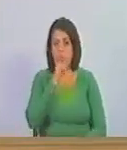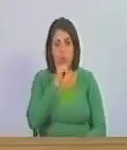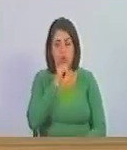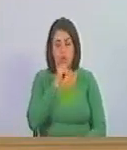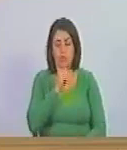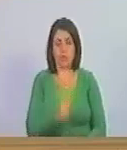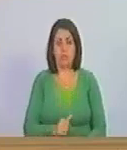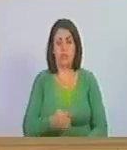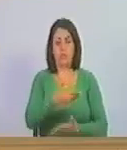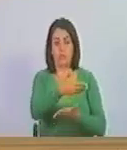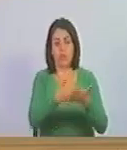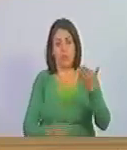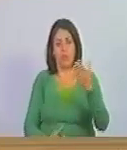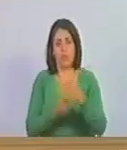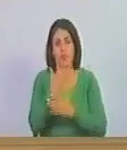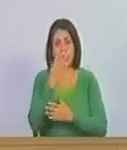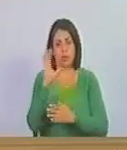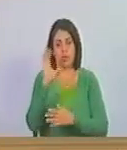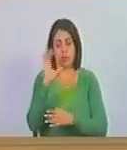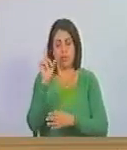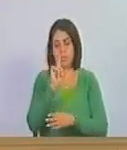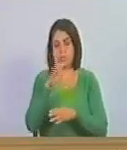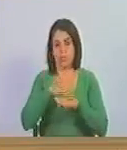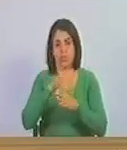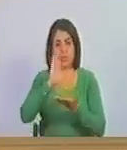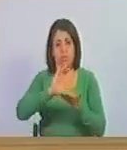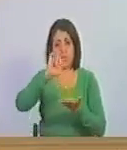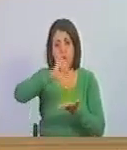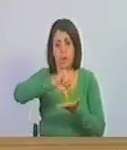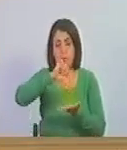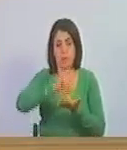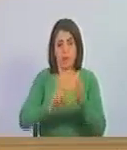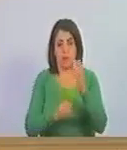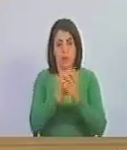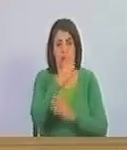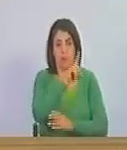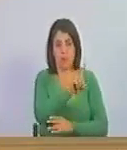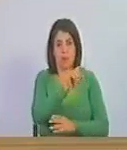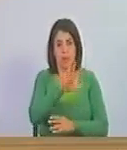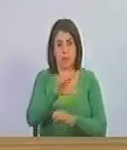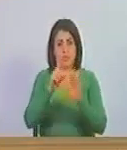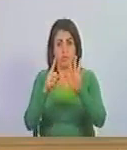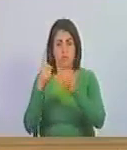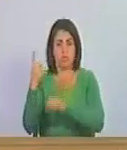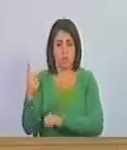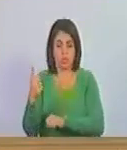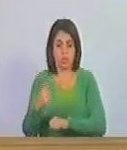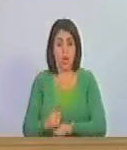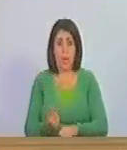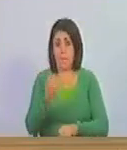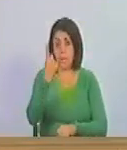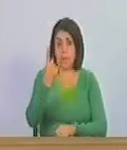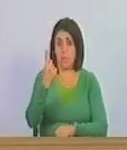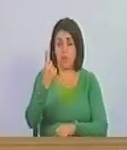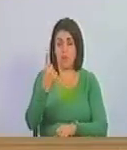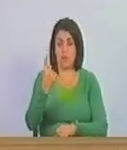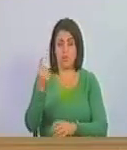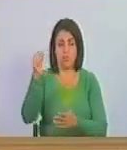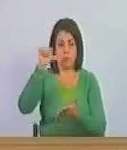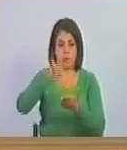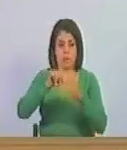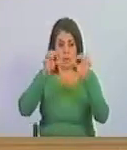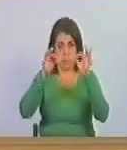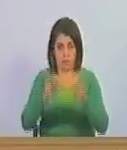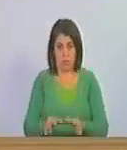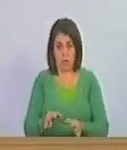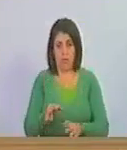existe un acta de fundación de Caracas ya que la ciudad capital estaba fundada desde 1561 primero como ato establecido por